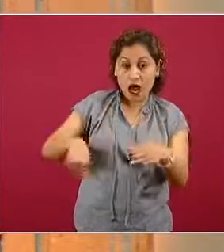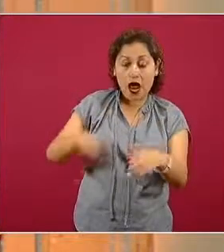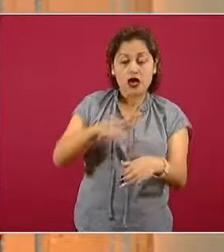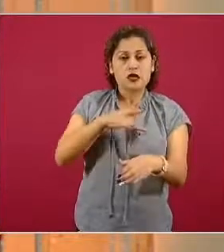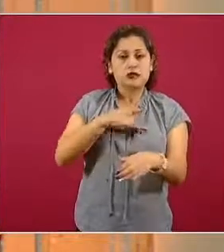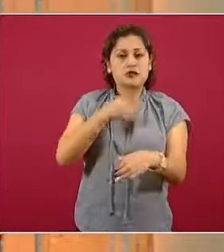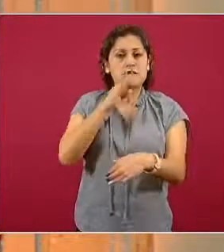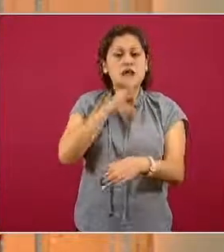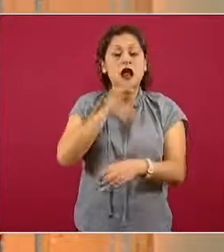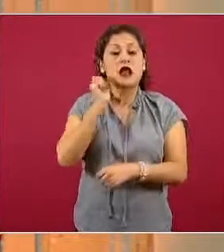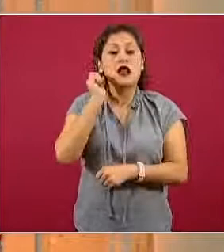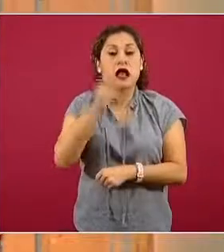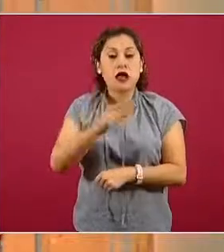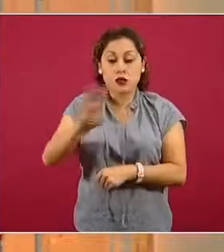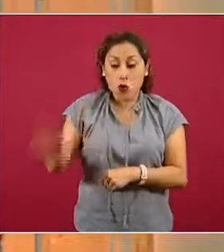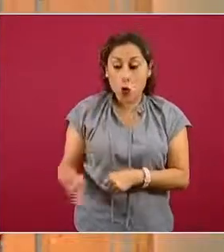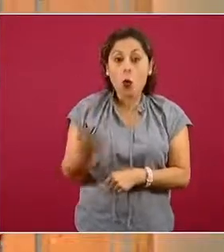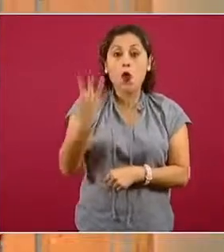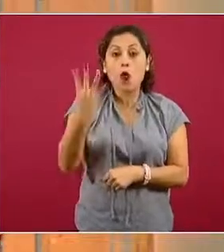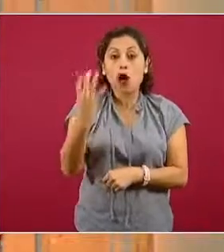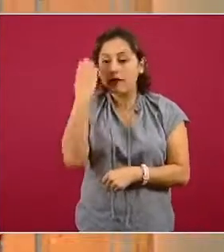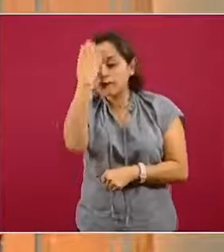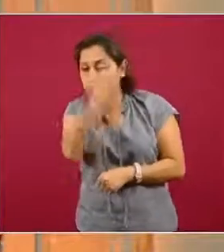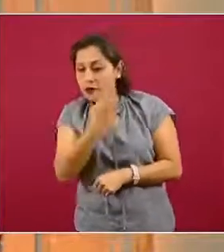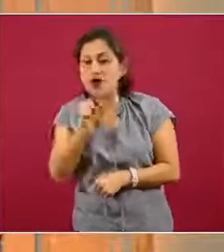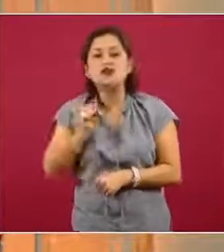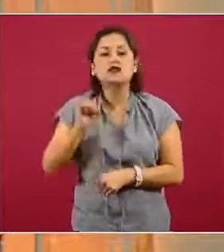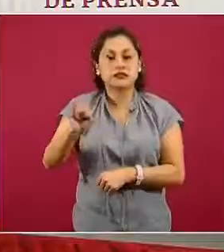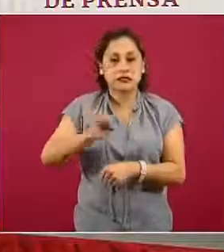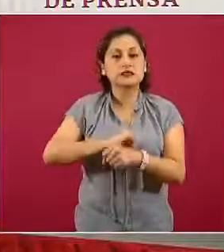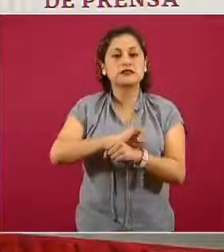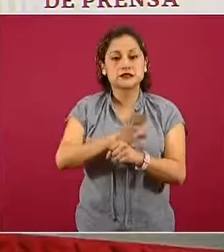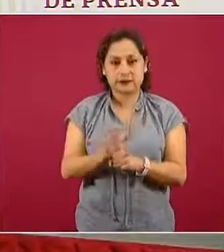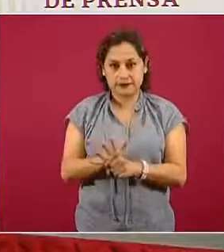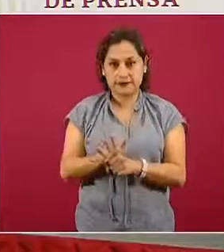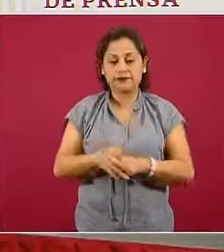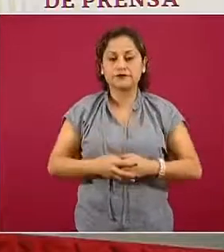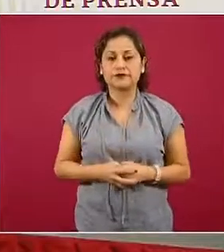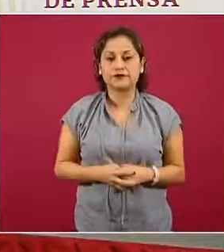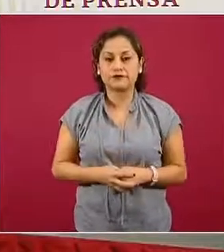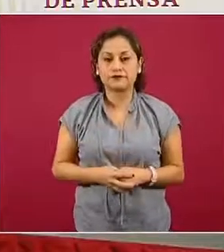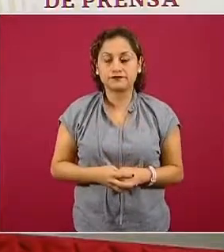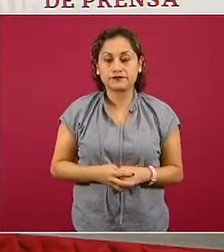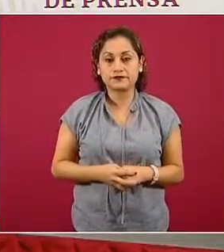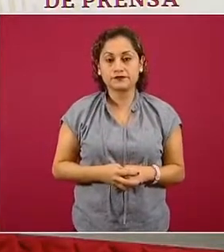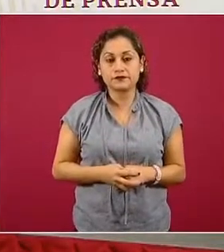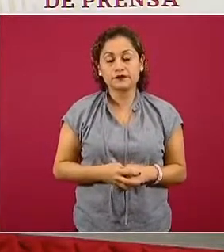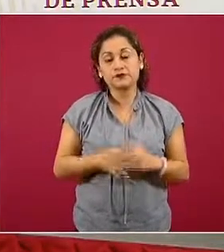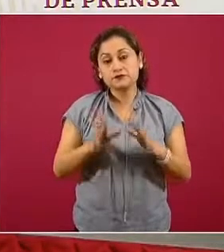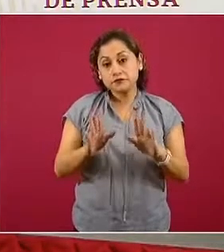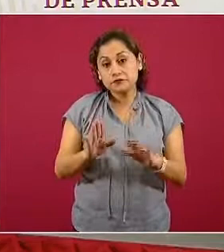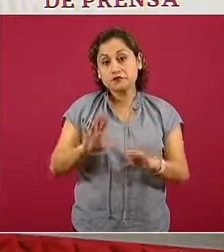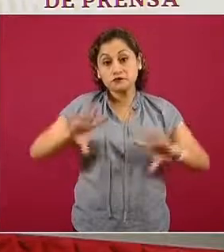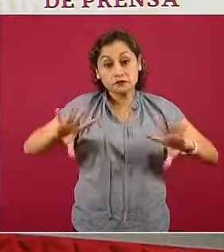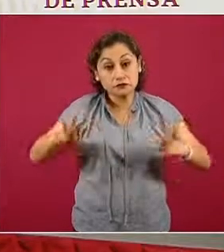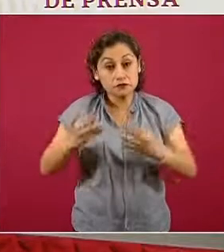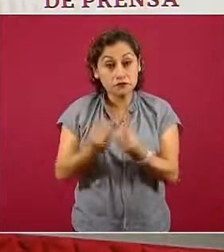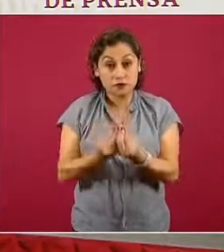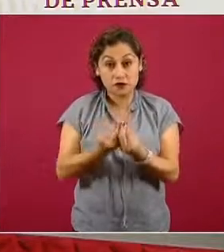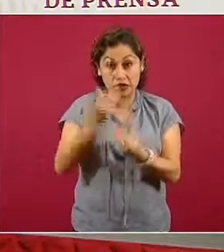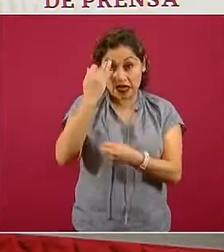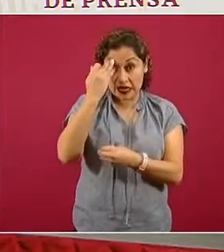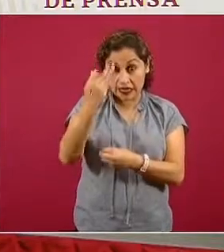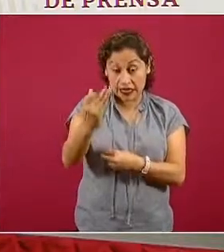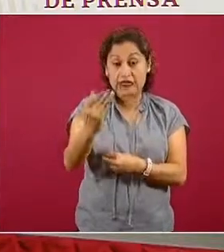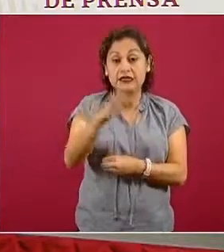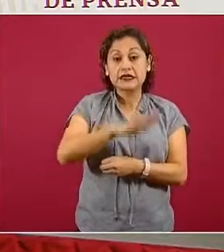respiratorios lo están teniendo por la presencia del virus SARS-CoV-2. Y bueno, el total acumulado hasta el momento